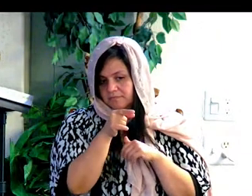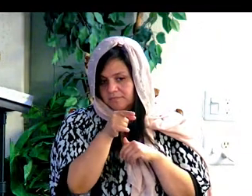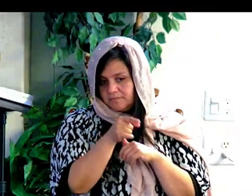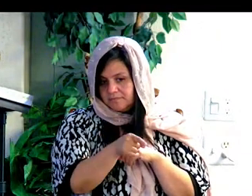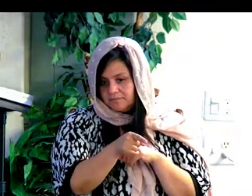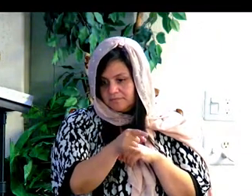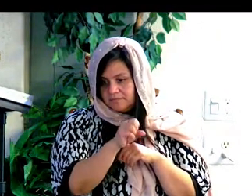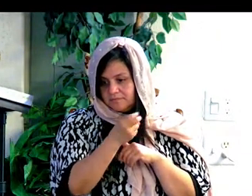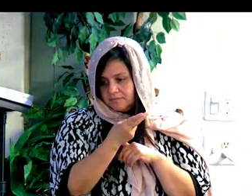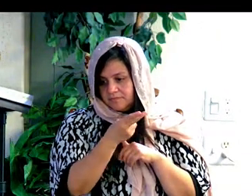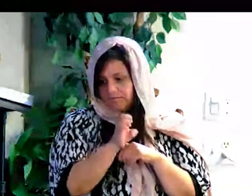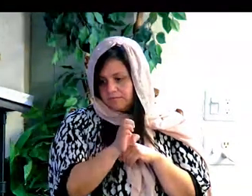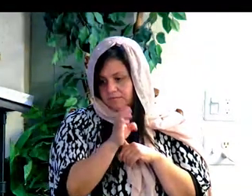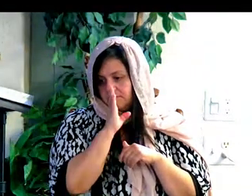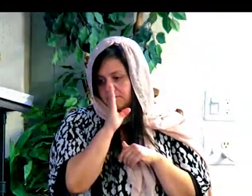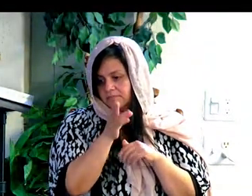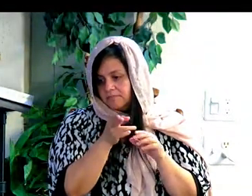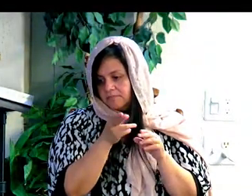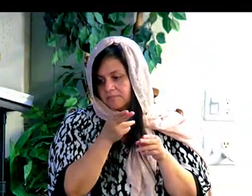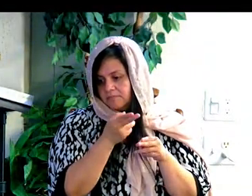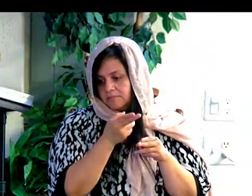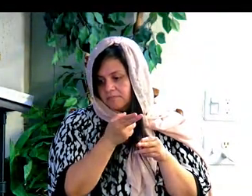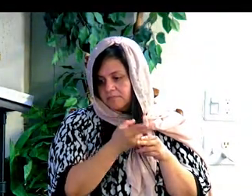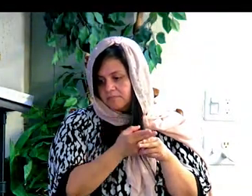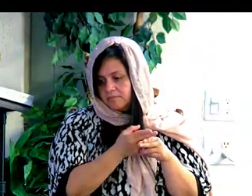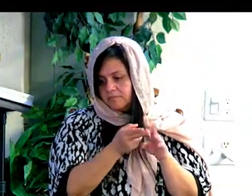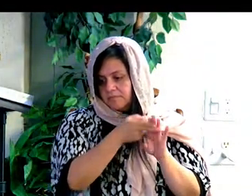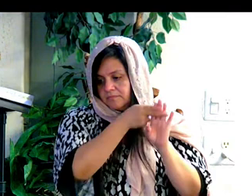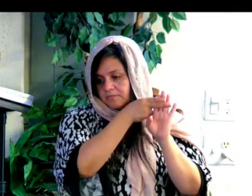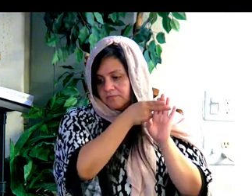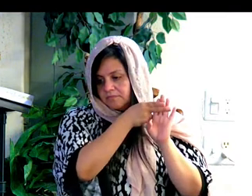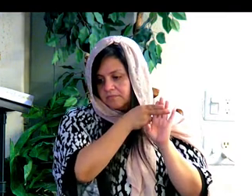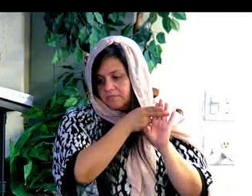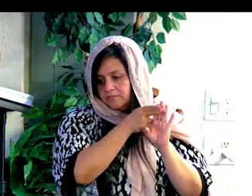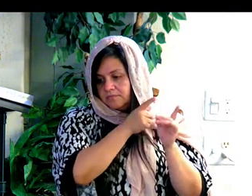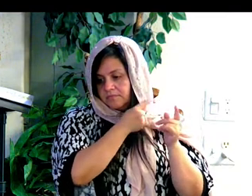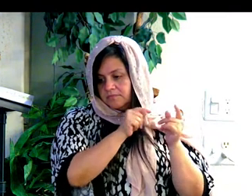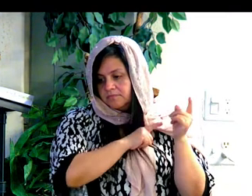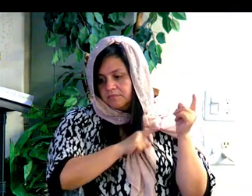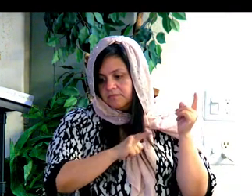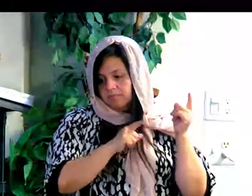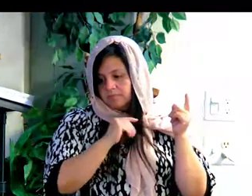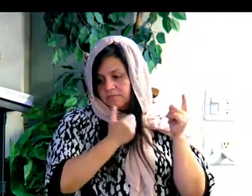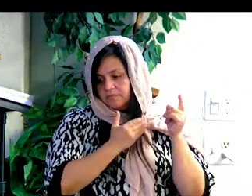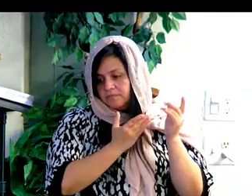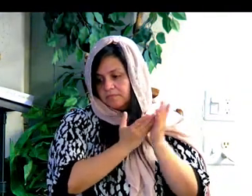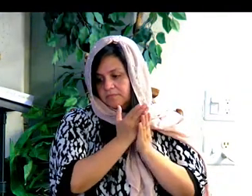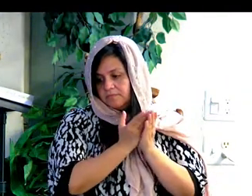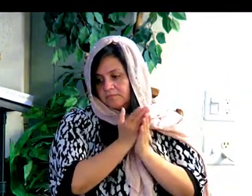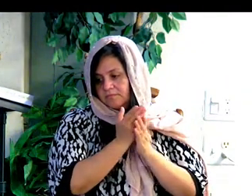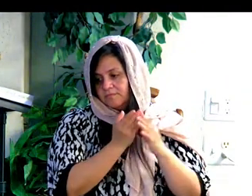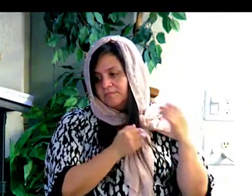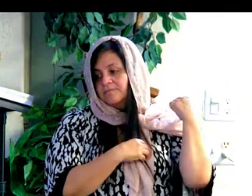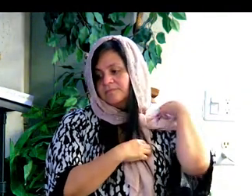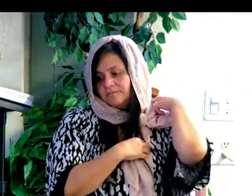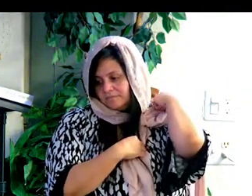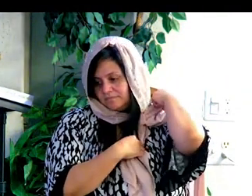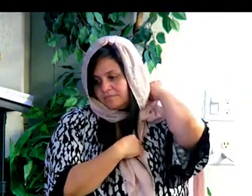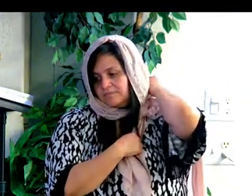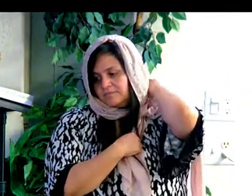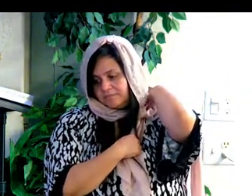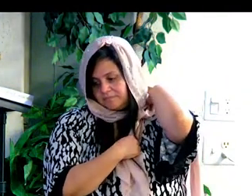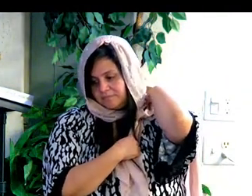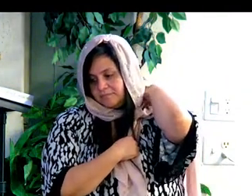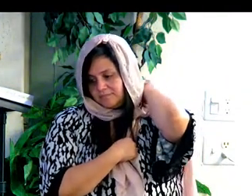Very exactly, says that, 33, 14, at the end, verse 16, we probably have it. This is the name that she will be called. Dice,